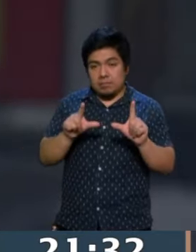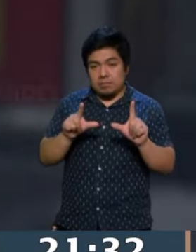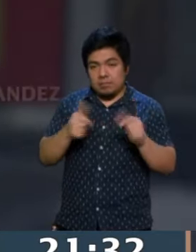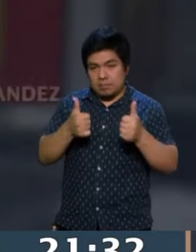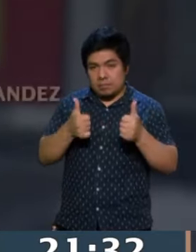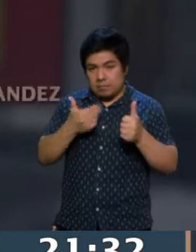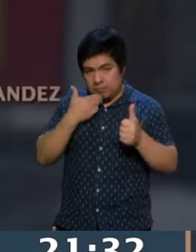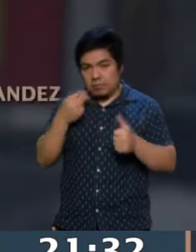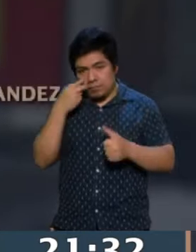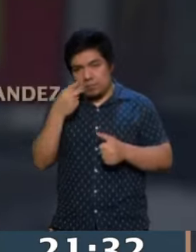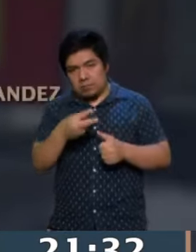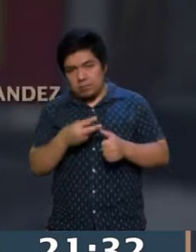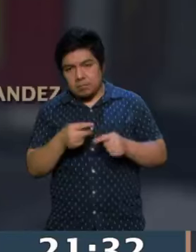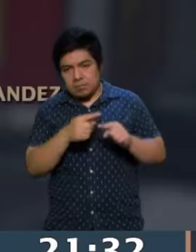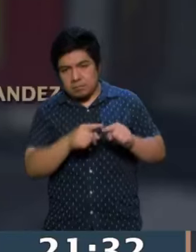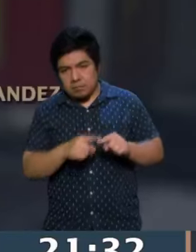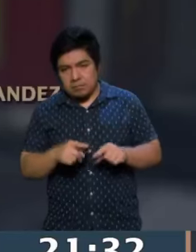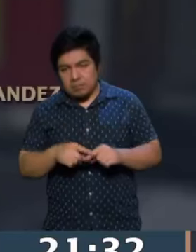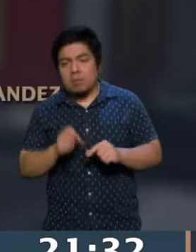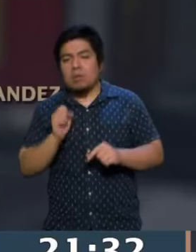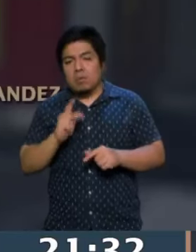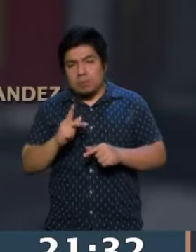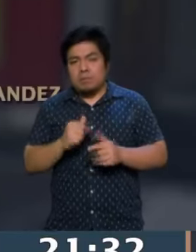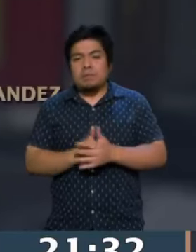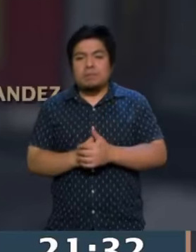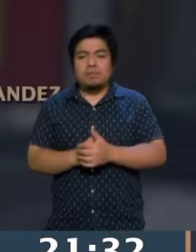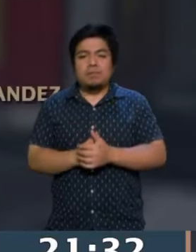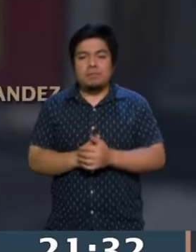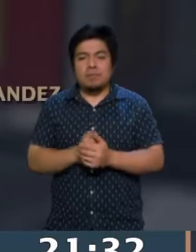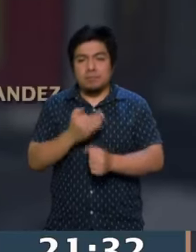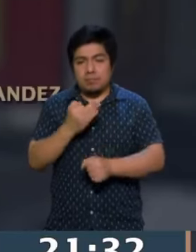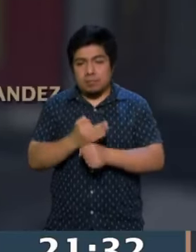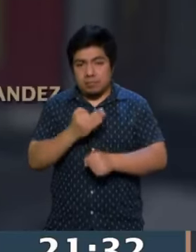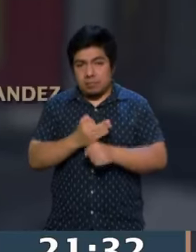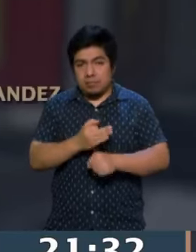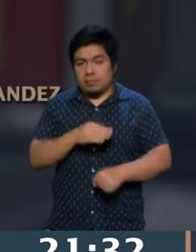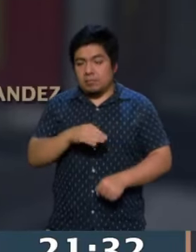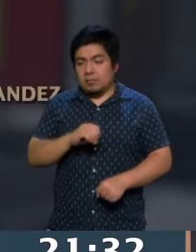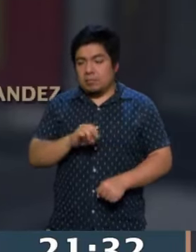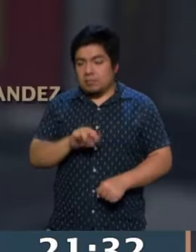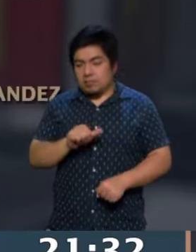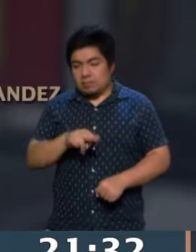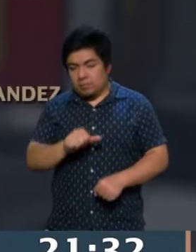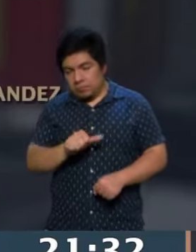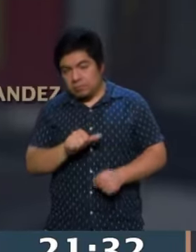a ver, adelante, Celeste, si quieres. Ok, bueno, Morena, empezamos.